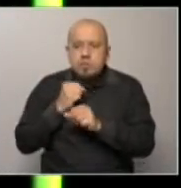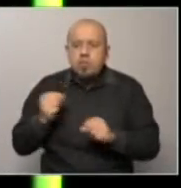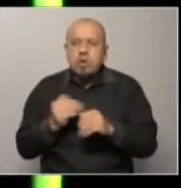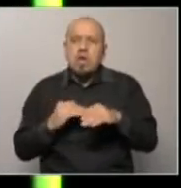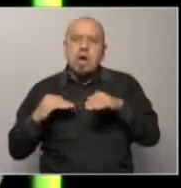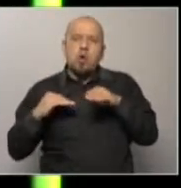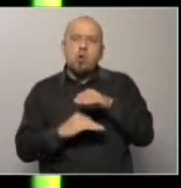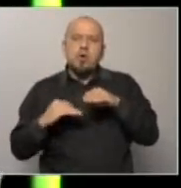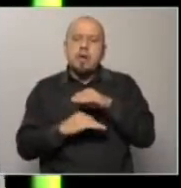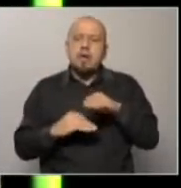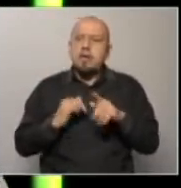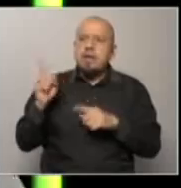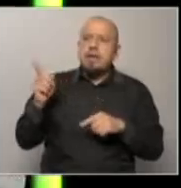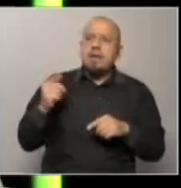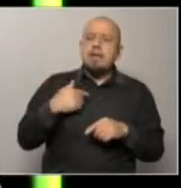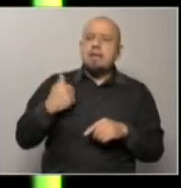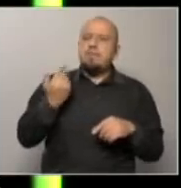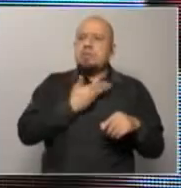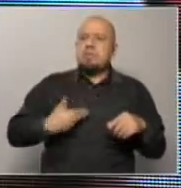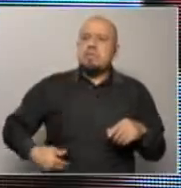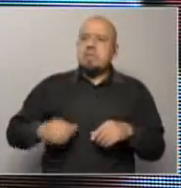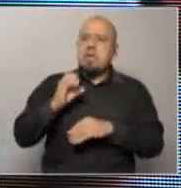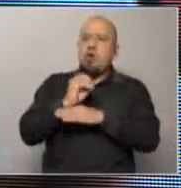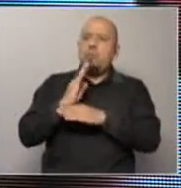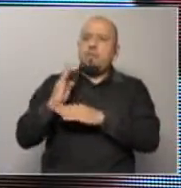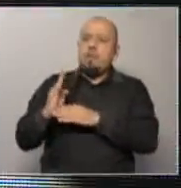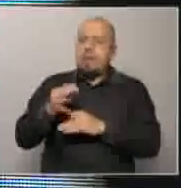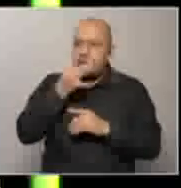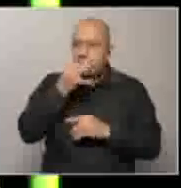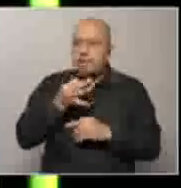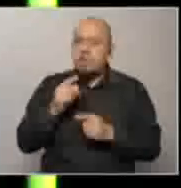con esto que Alfie dijo como gastos superficiales o superfluos